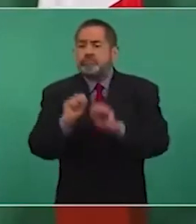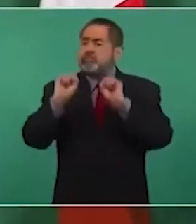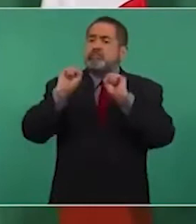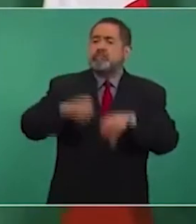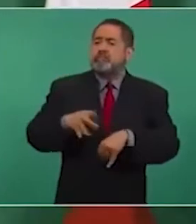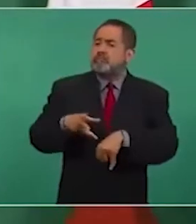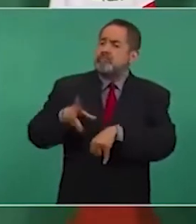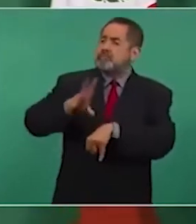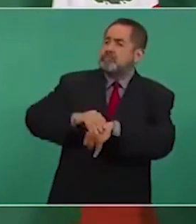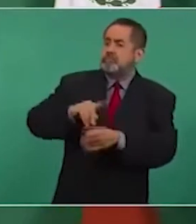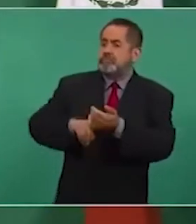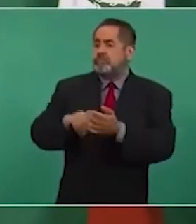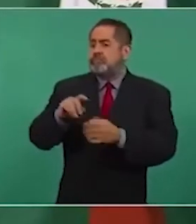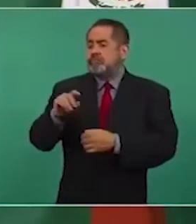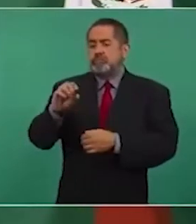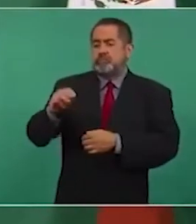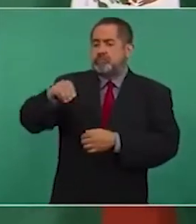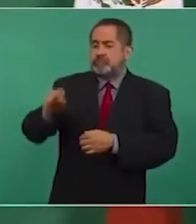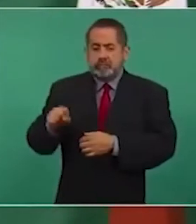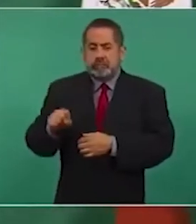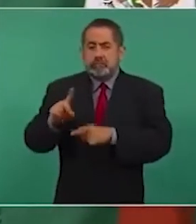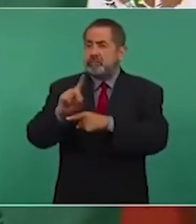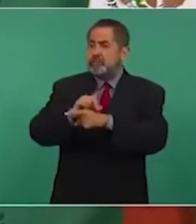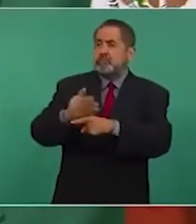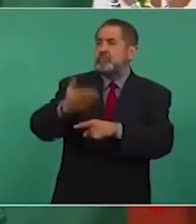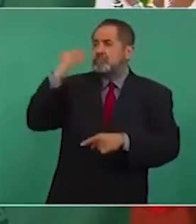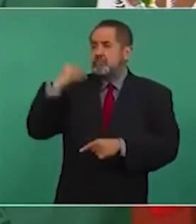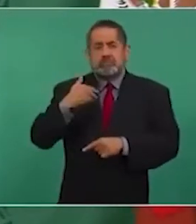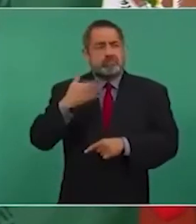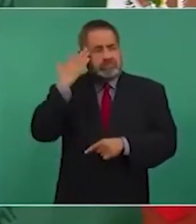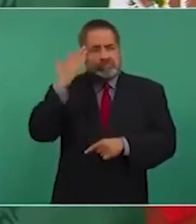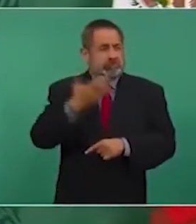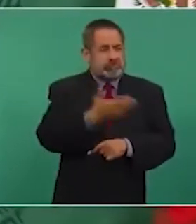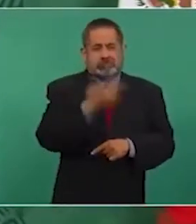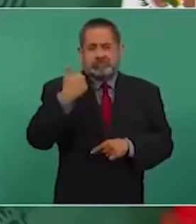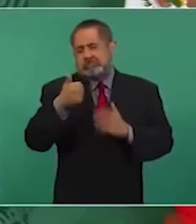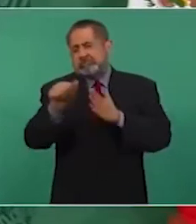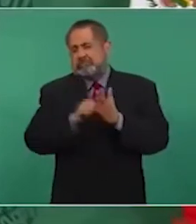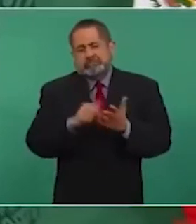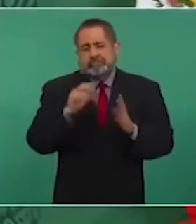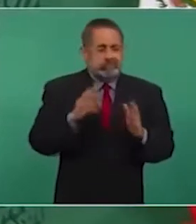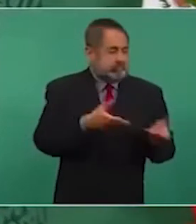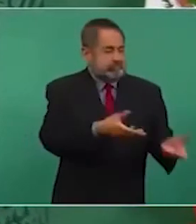Organización Mundial de la Salud. Porque les estamos pidiendo desde hace seis meses